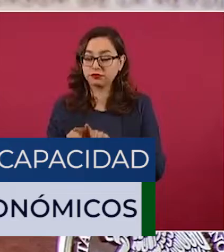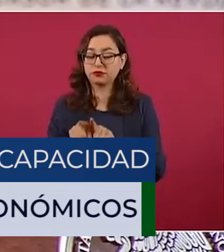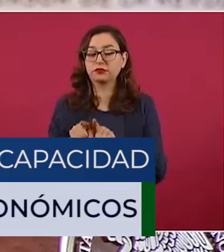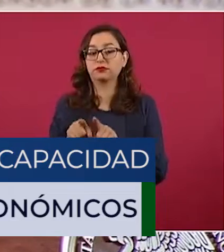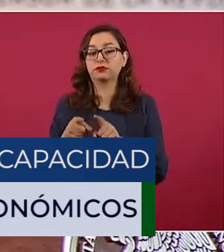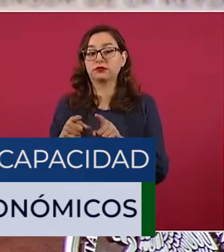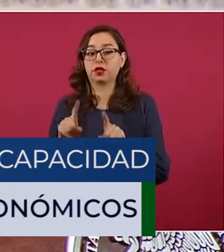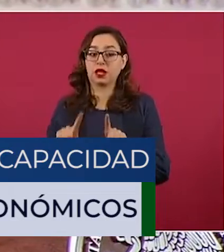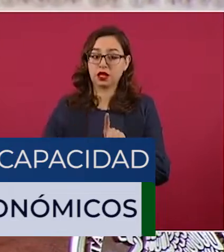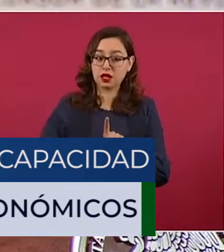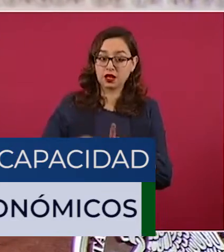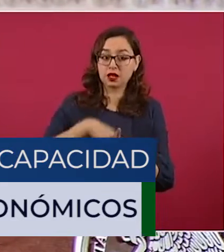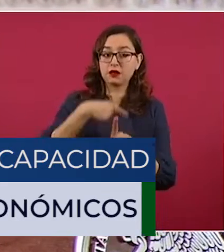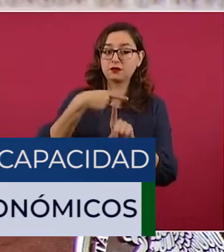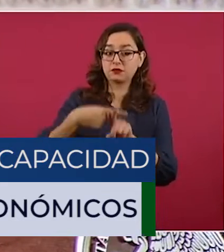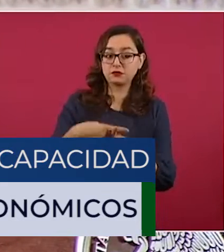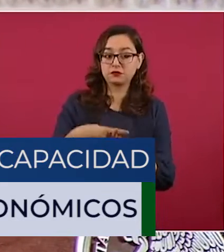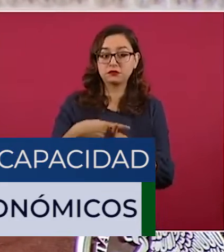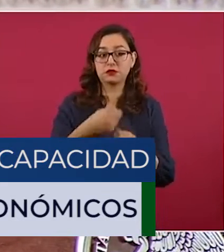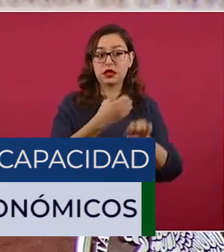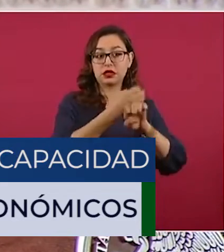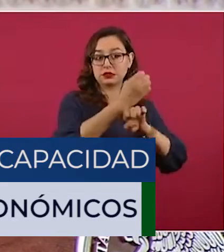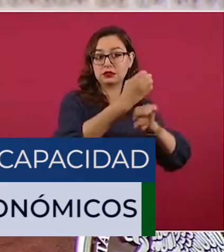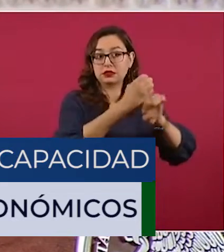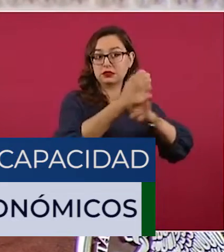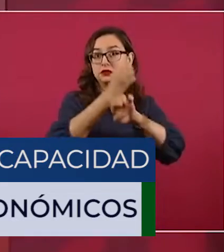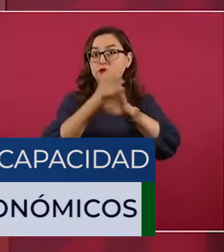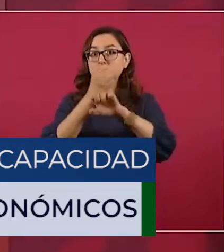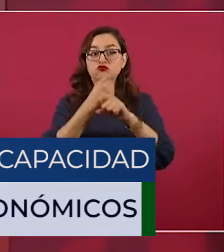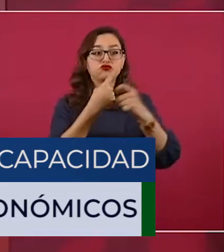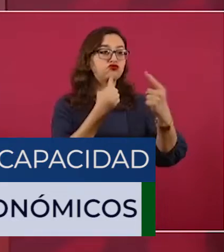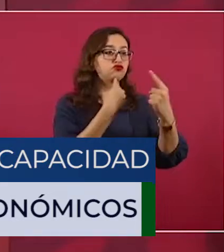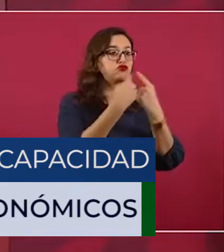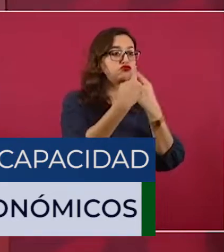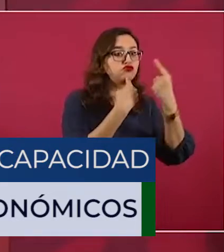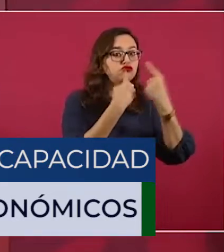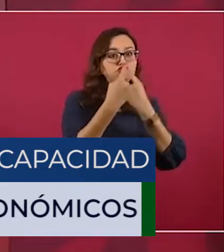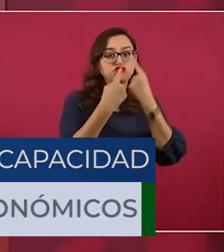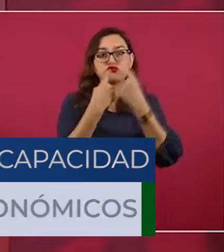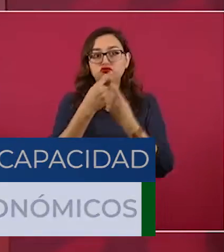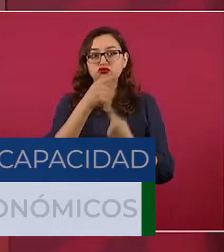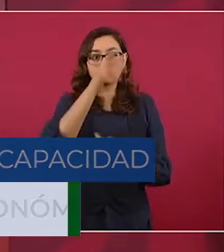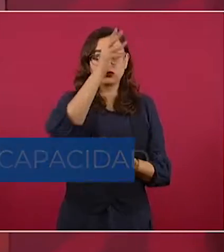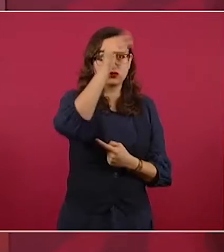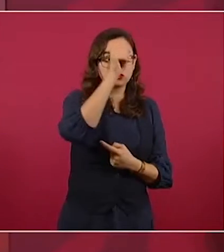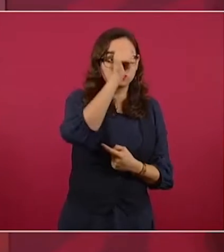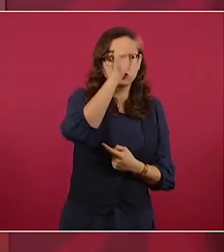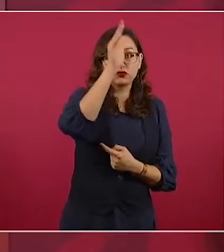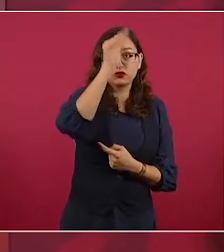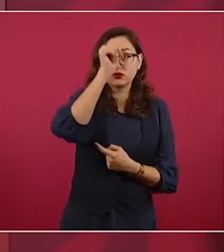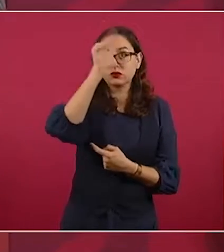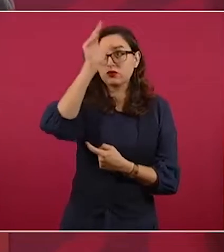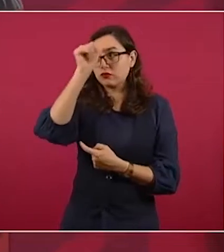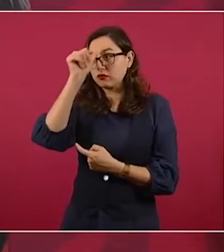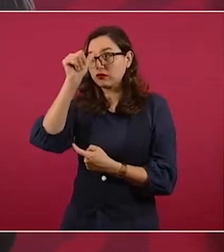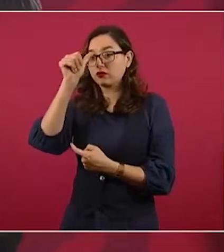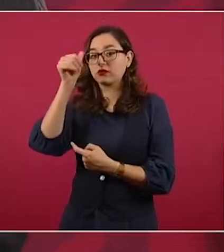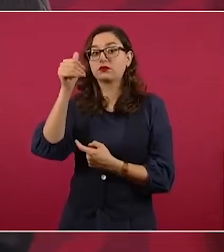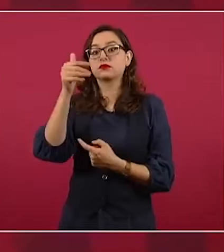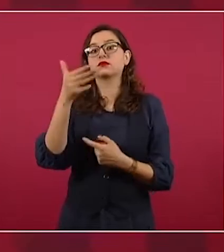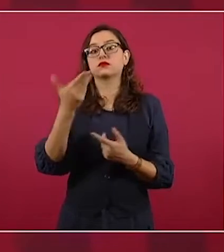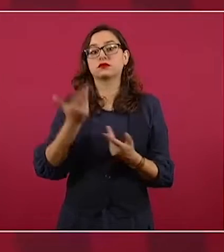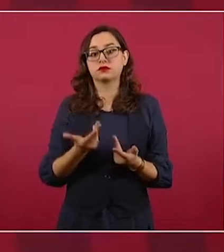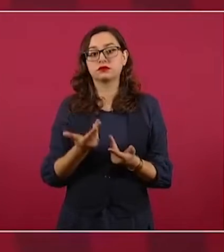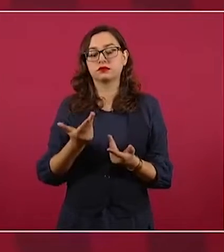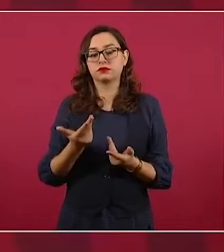acuerdos, están logrando acuerdos con gobiernos estatales, porque ahora